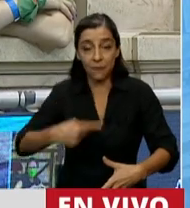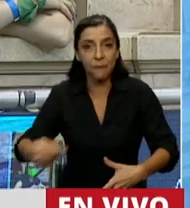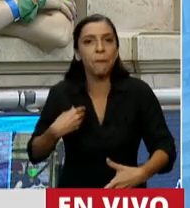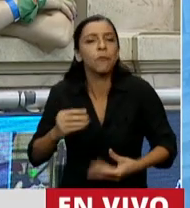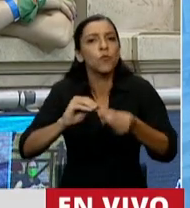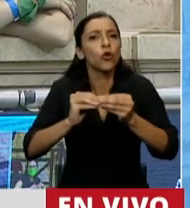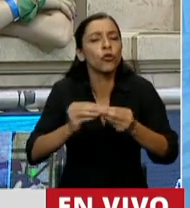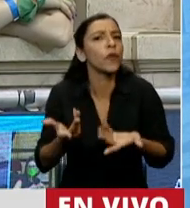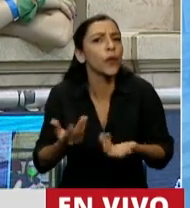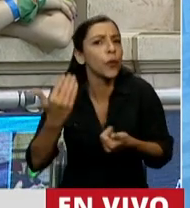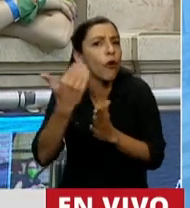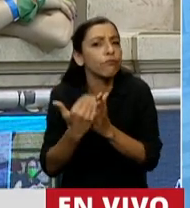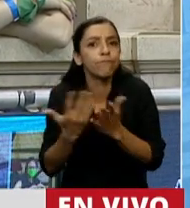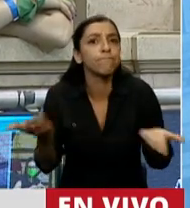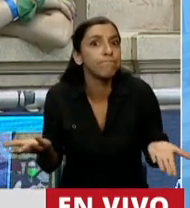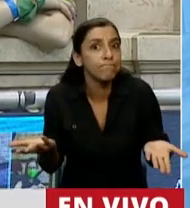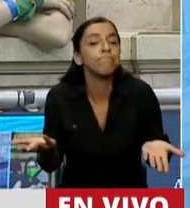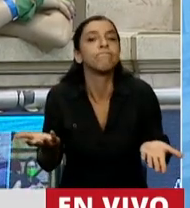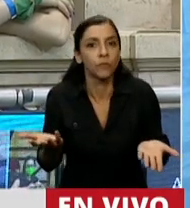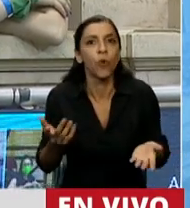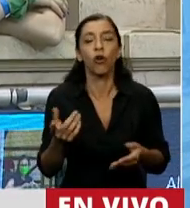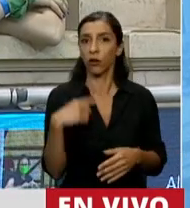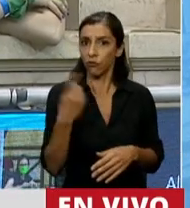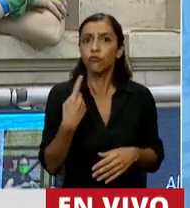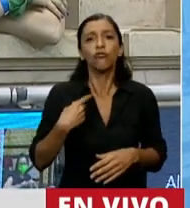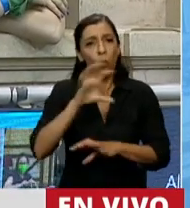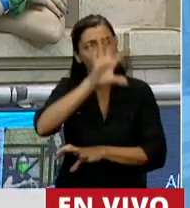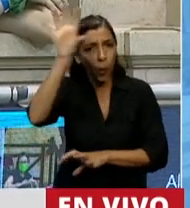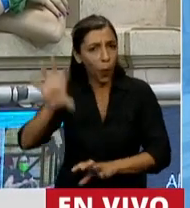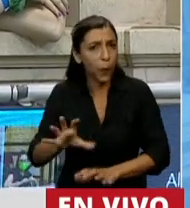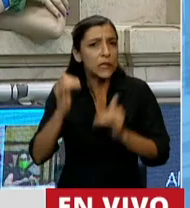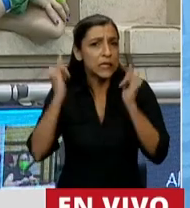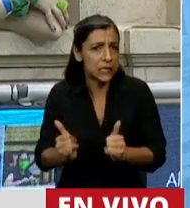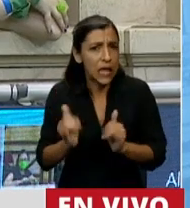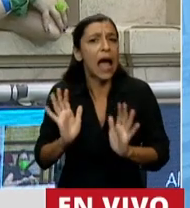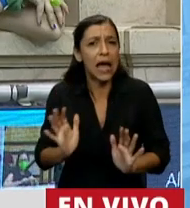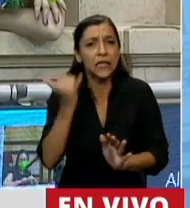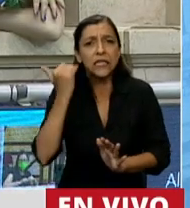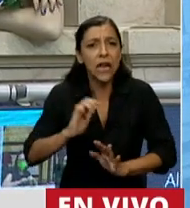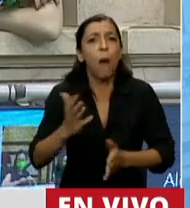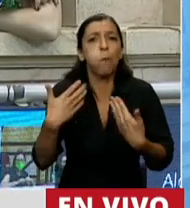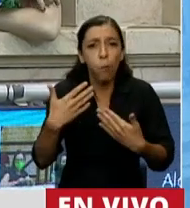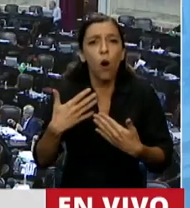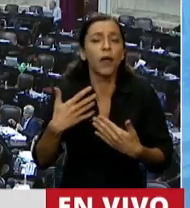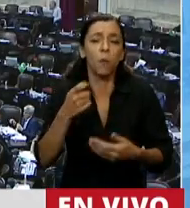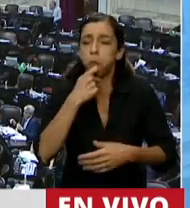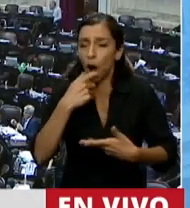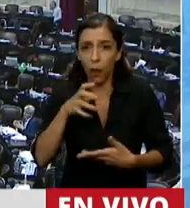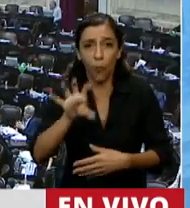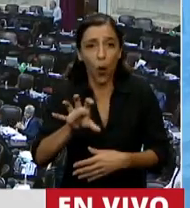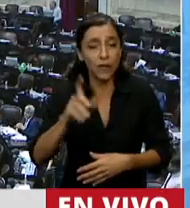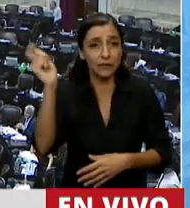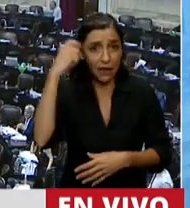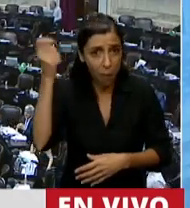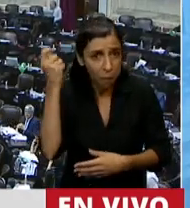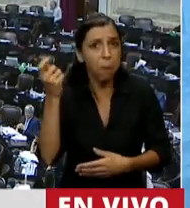aceptado y aplicado por los protocolos que rigen en varias provincias como es el caso de La Pampa. En mi provincia rige una guía por una